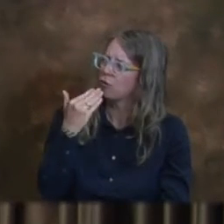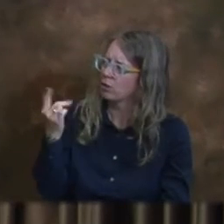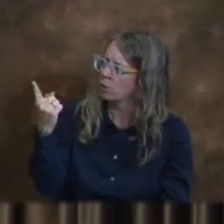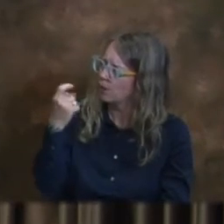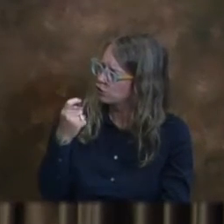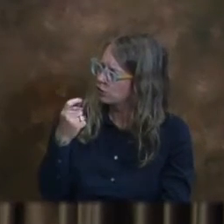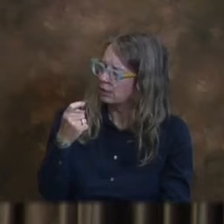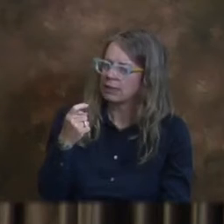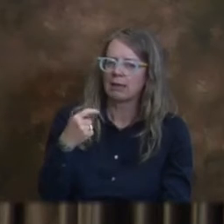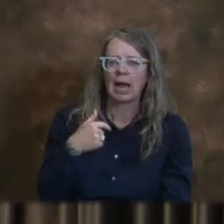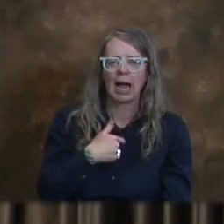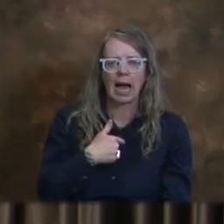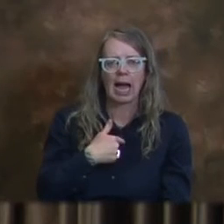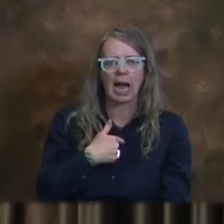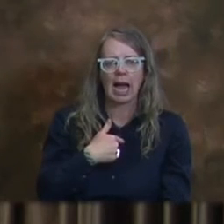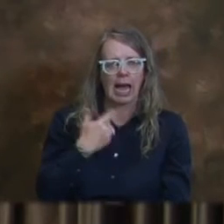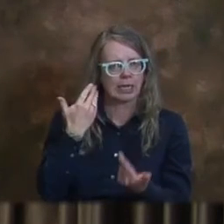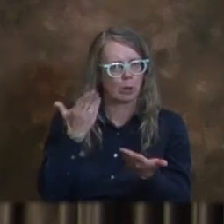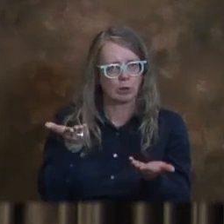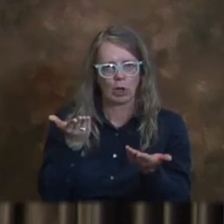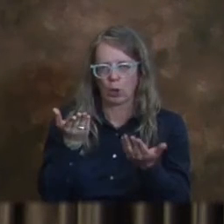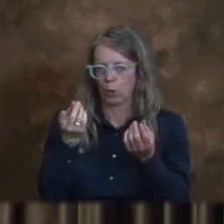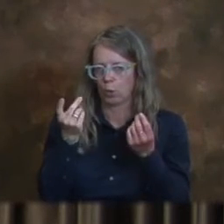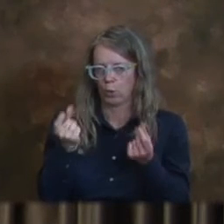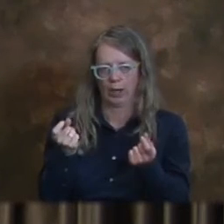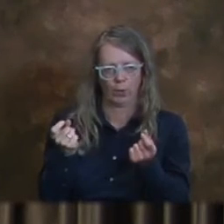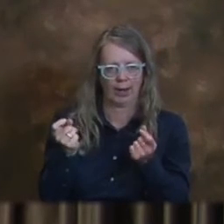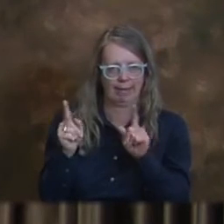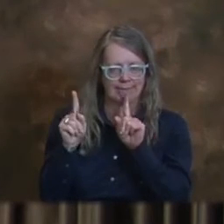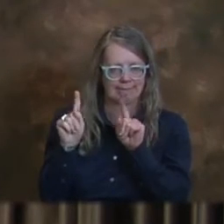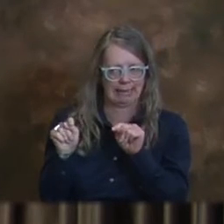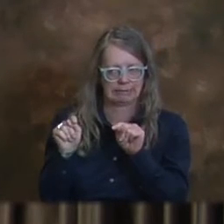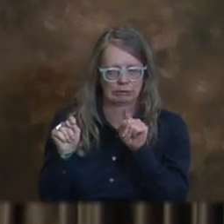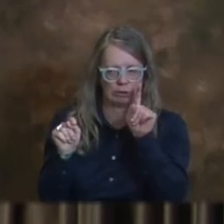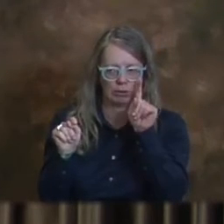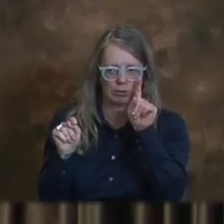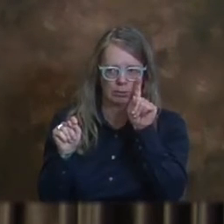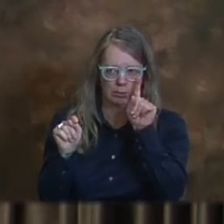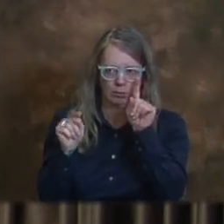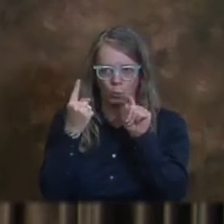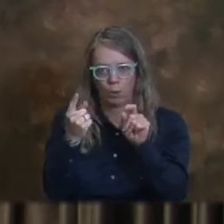Muy buena pregunta. Luego te voy a contestar eso, no sé,